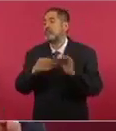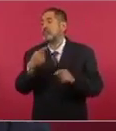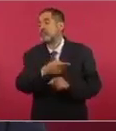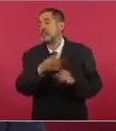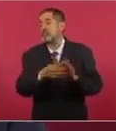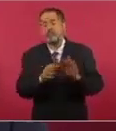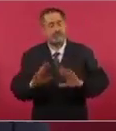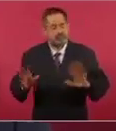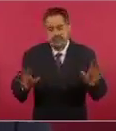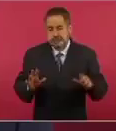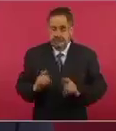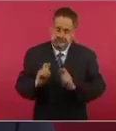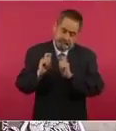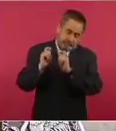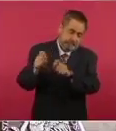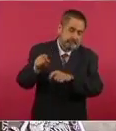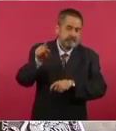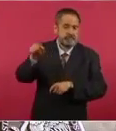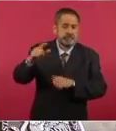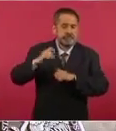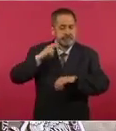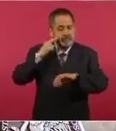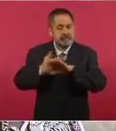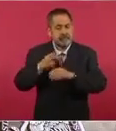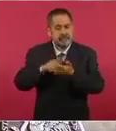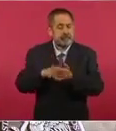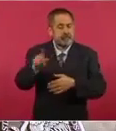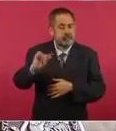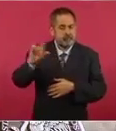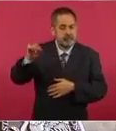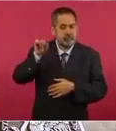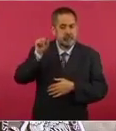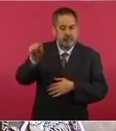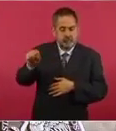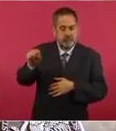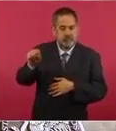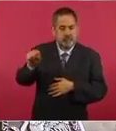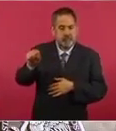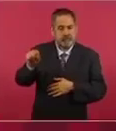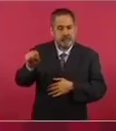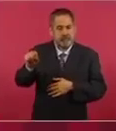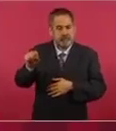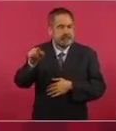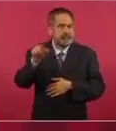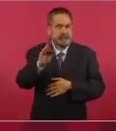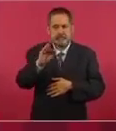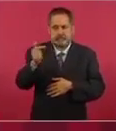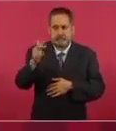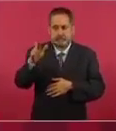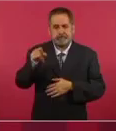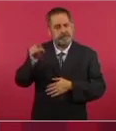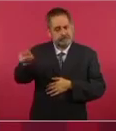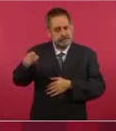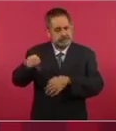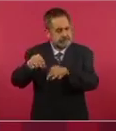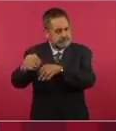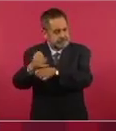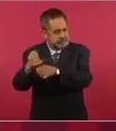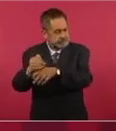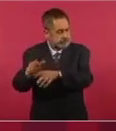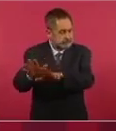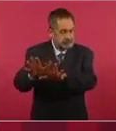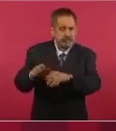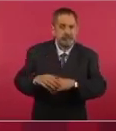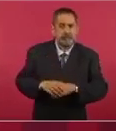Dejemos que la, por supuesto, la autoridad jurisdiccional haga su trabajo. Y en el caso